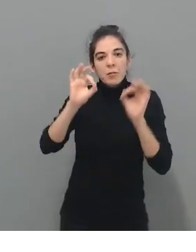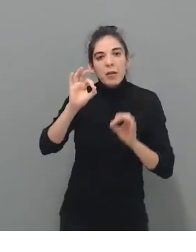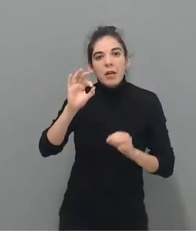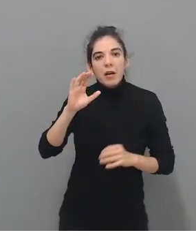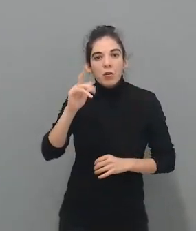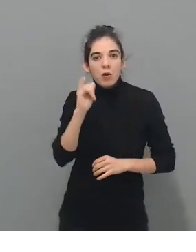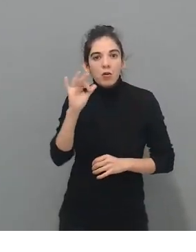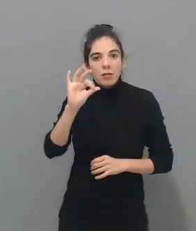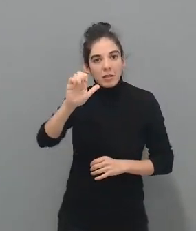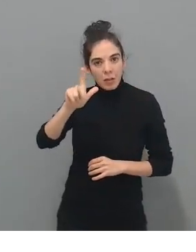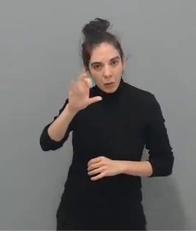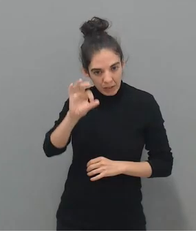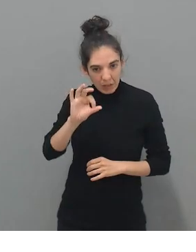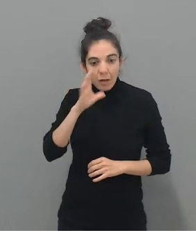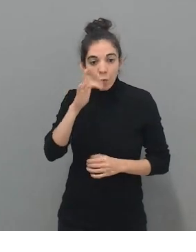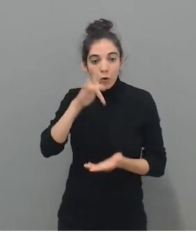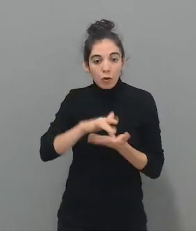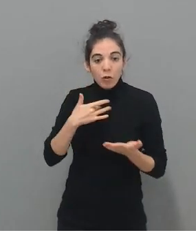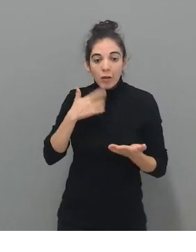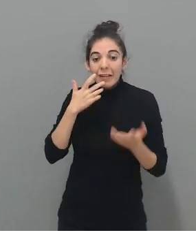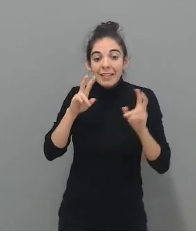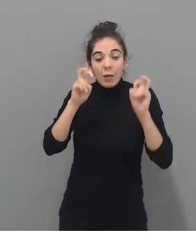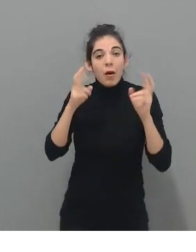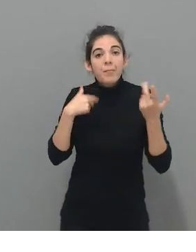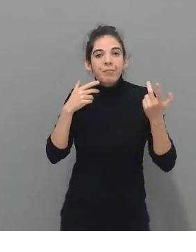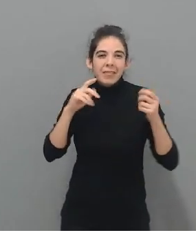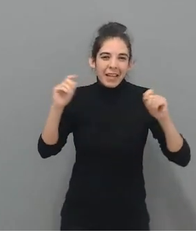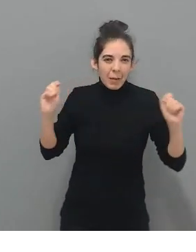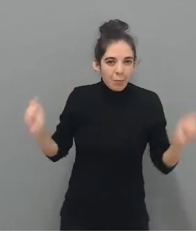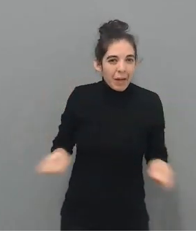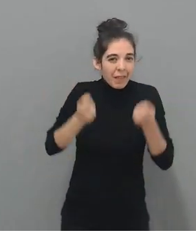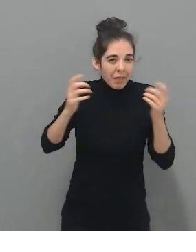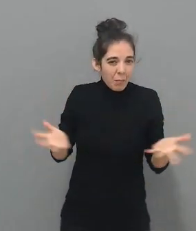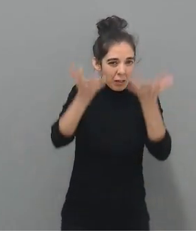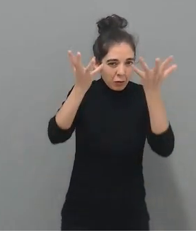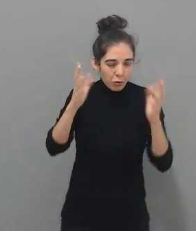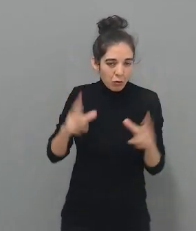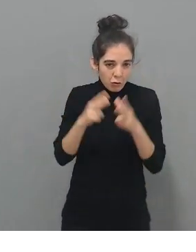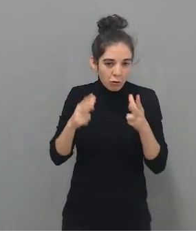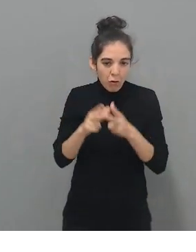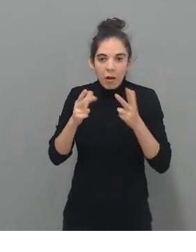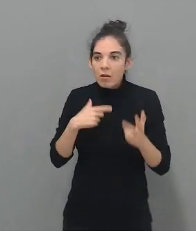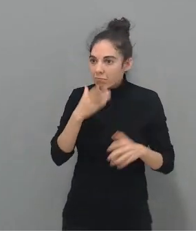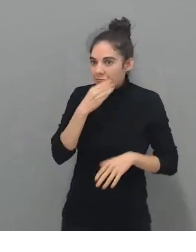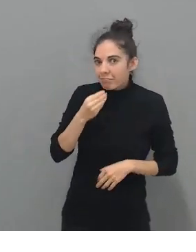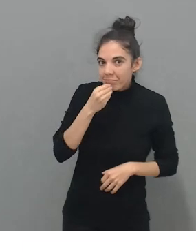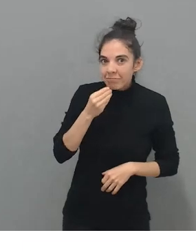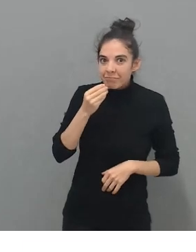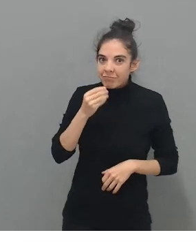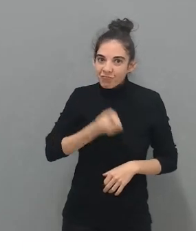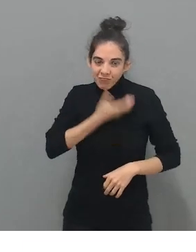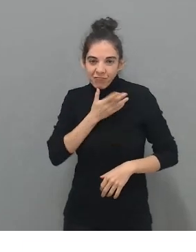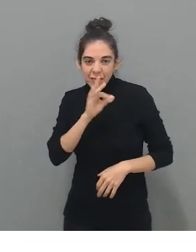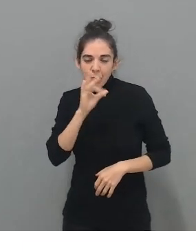en el mundo del emprendimiento social es muy bonito, es muy apasionante, pero es muy duro. Y ellos